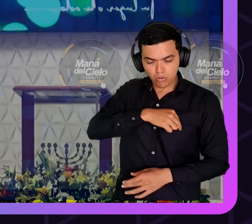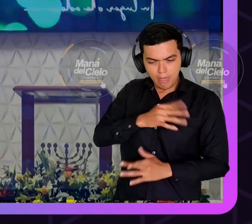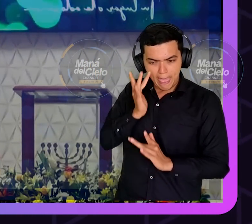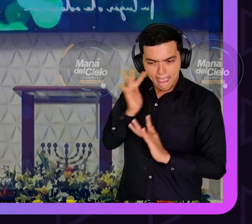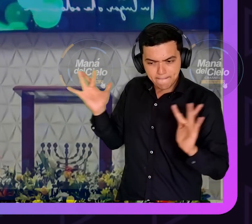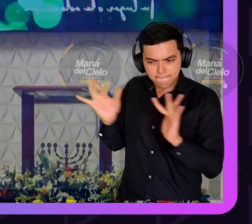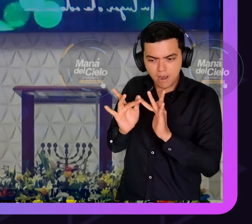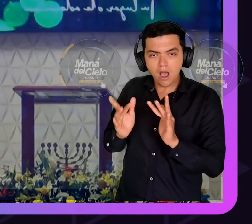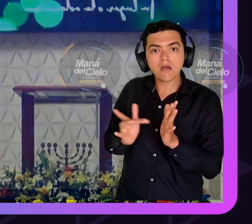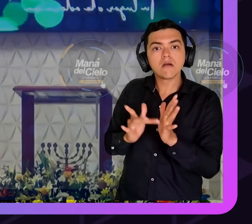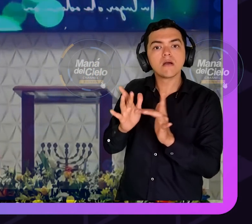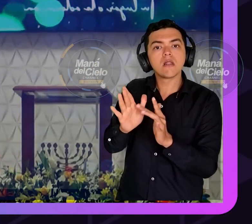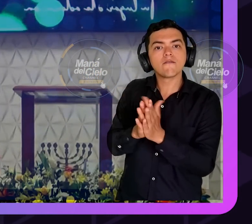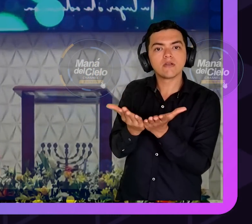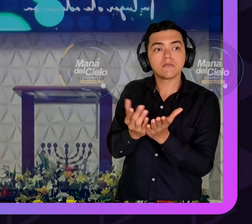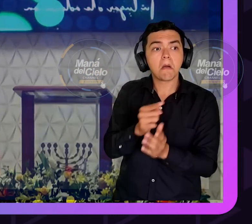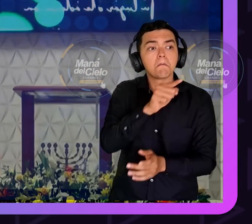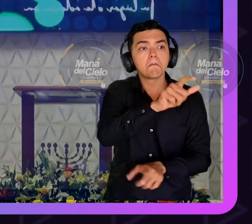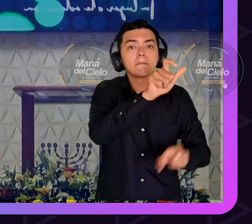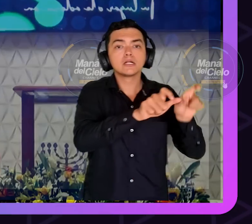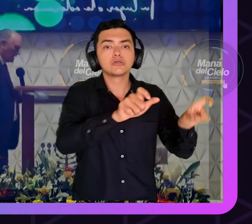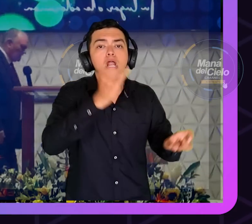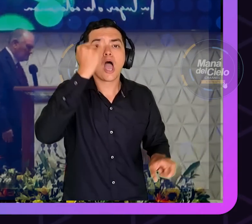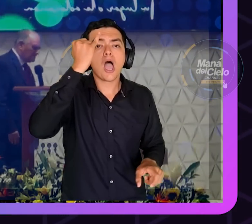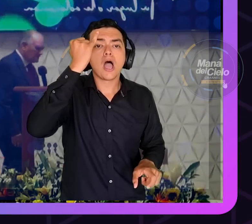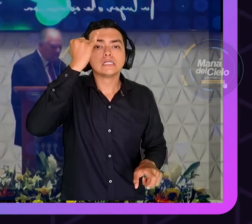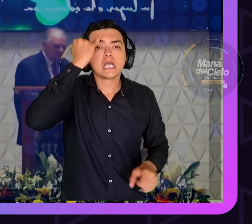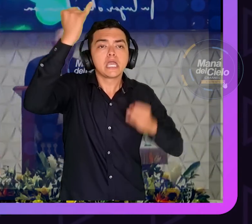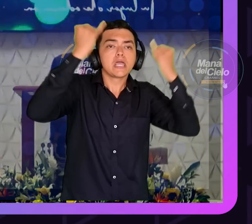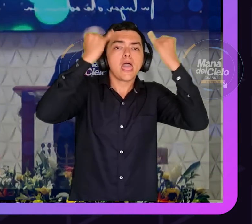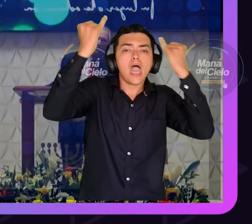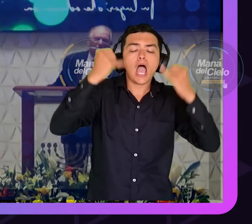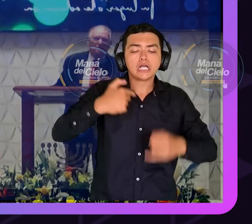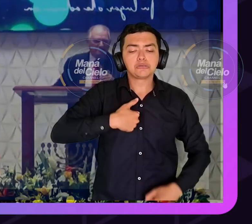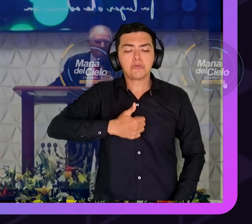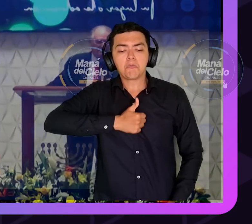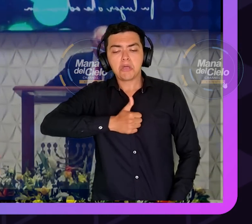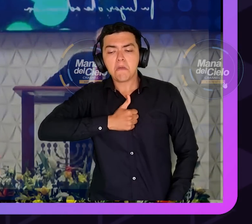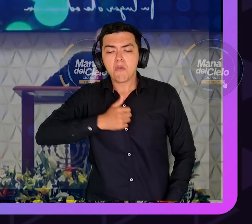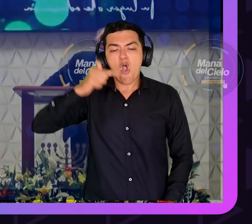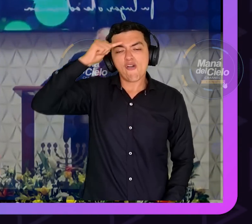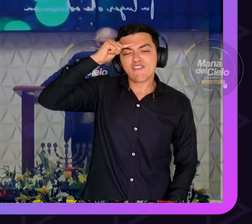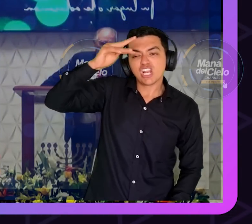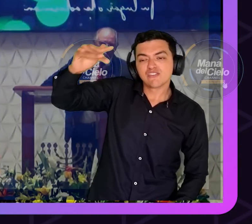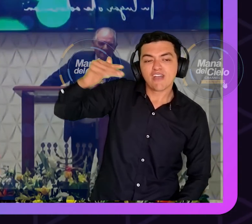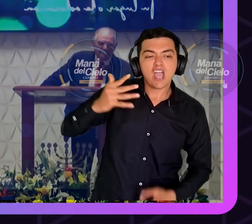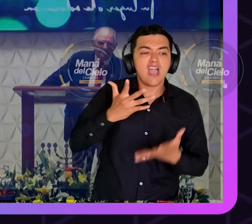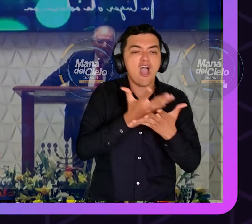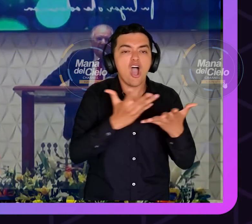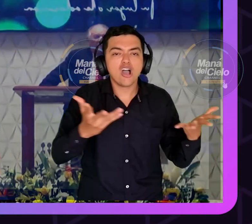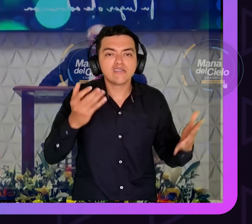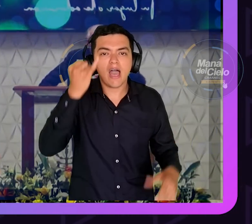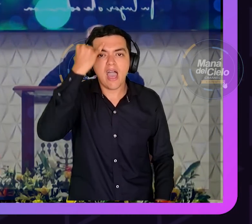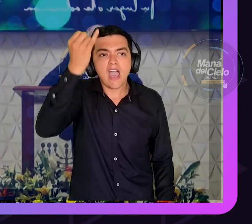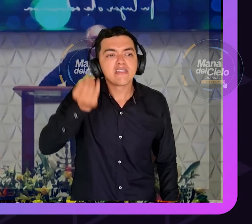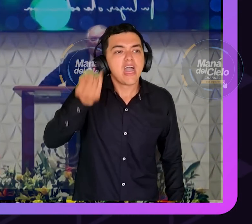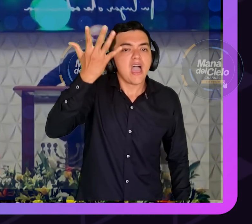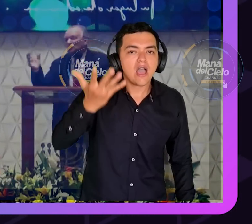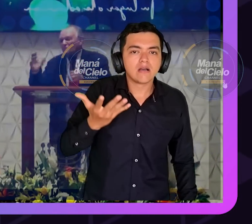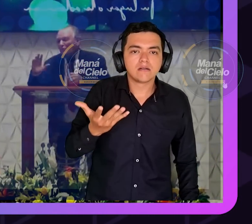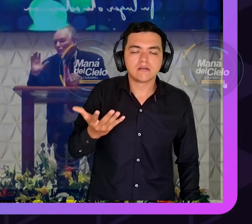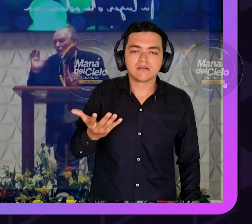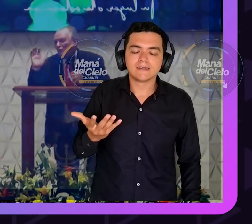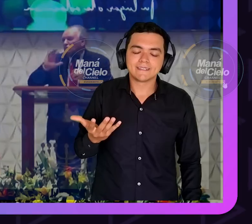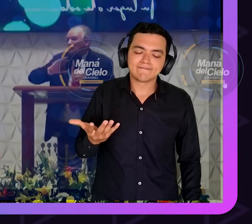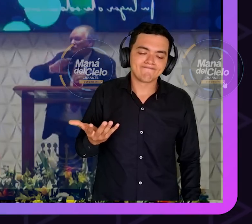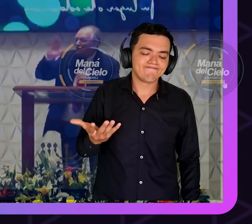que últimamente la gente tiene sus ideas y es cristiano es religioso